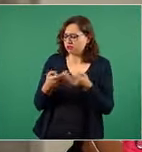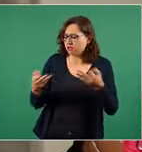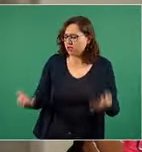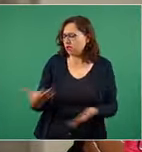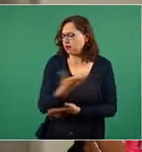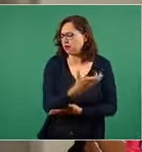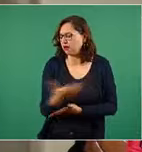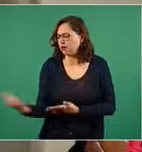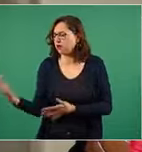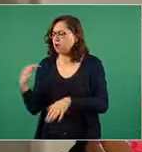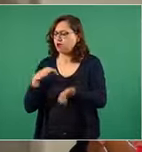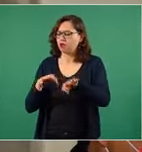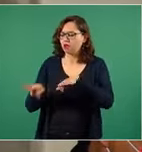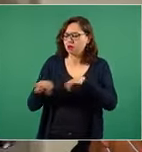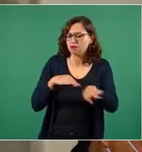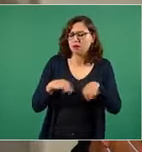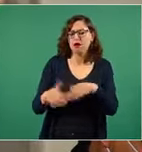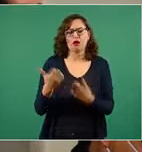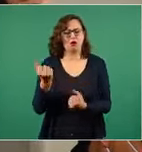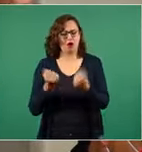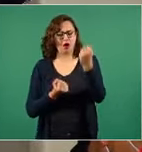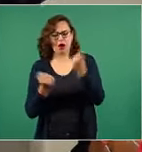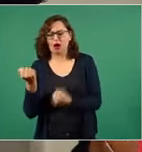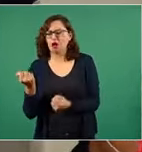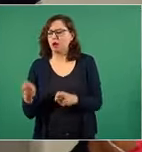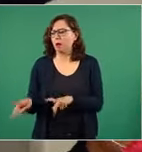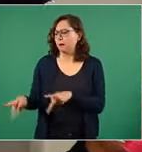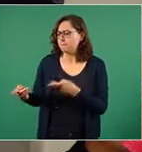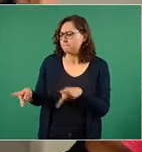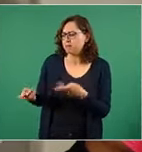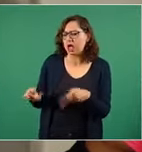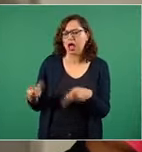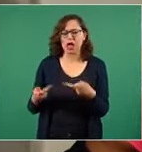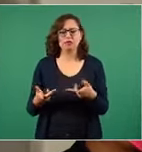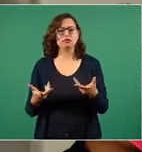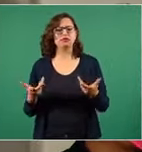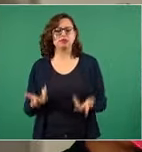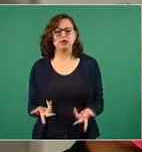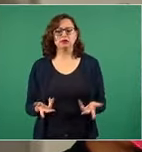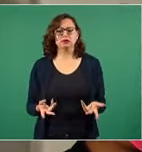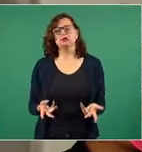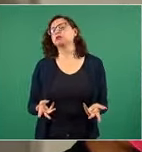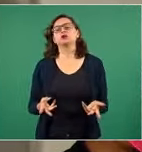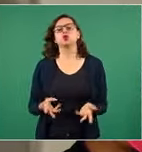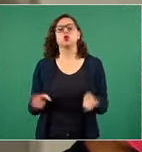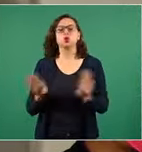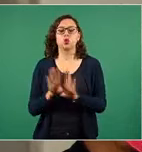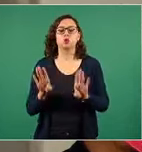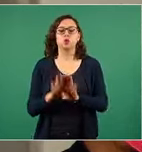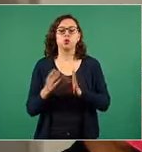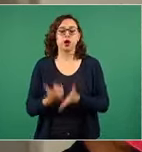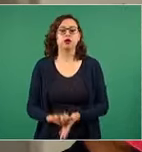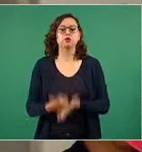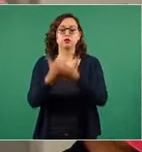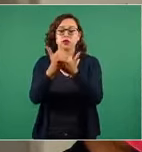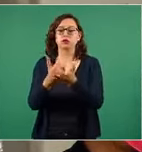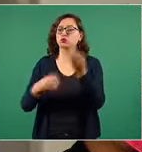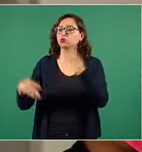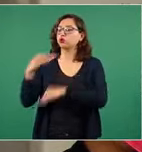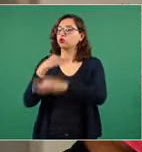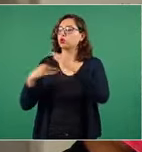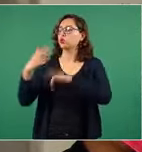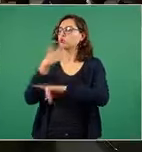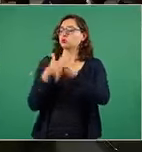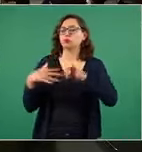los volantes, la gente que vende aquí atrás de Palacio Nacional, porque ellos quieren vivir en paz. ¿Cómo le